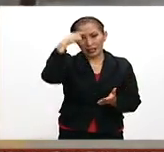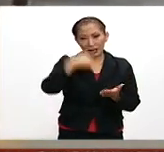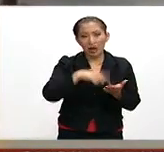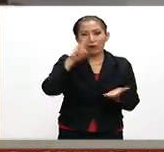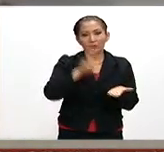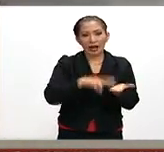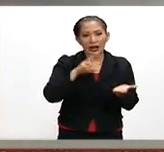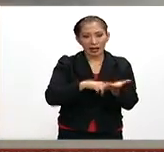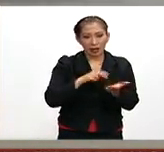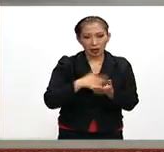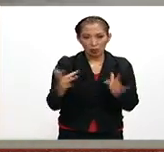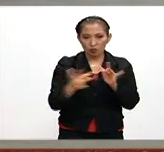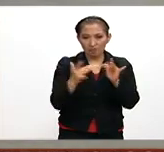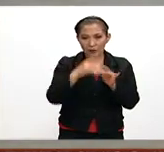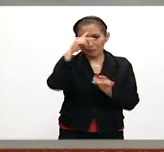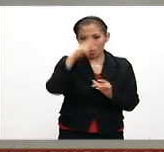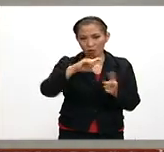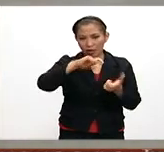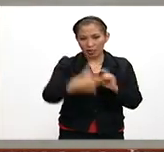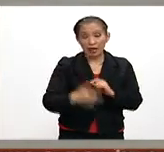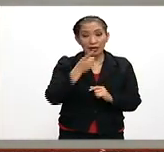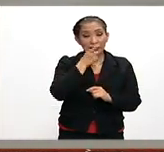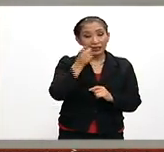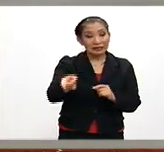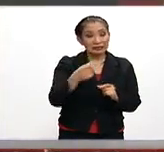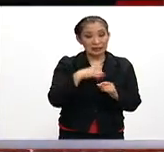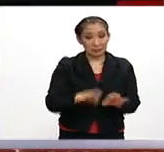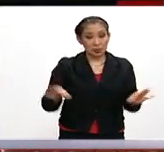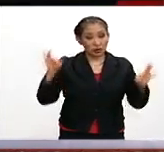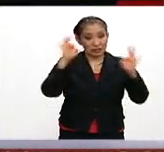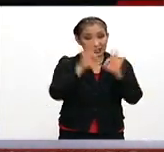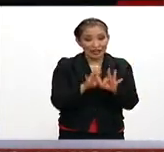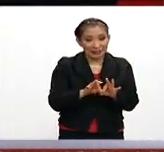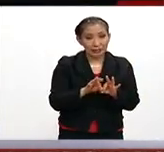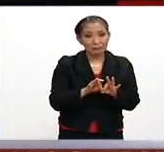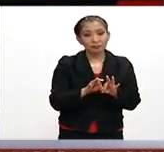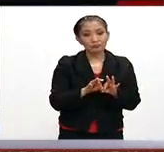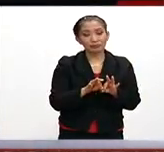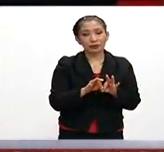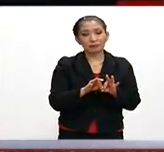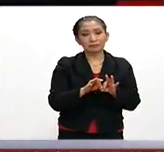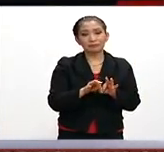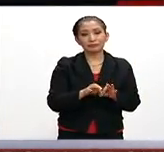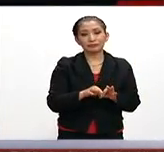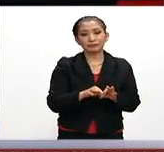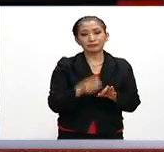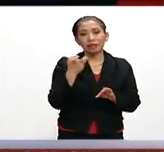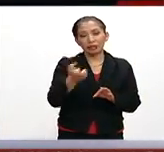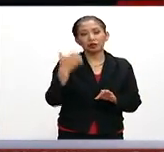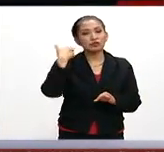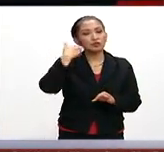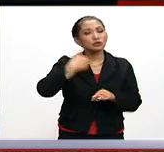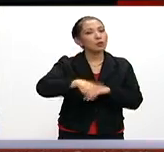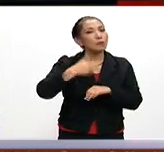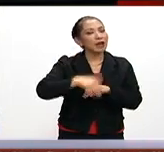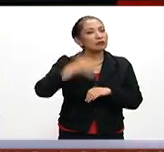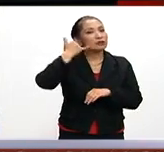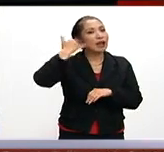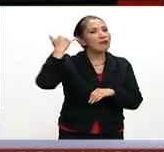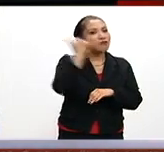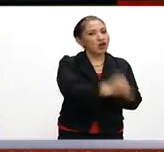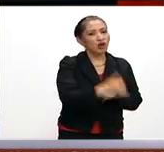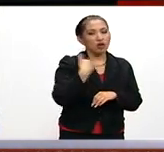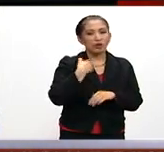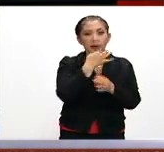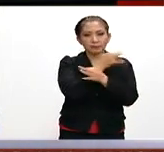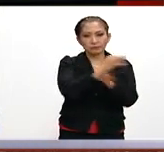la pena, gracias por estar con nosotros en México al Día y vale la pena destacar justamente estos pues teléfonos y números que hace